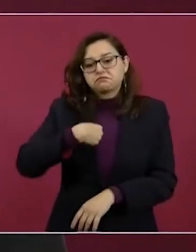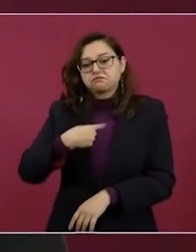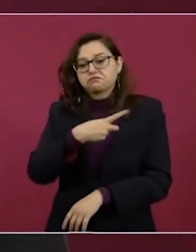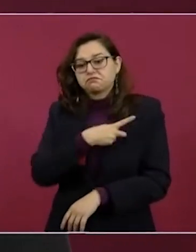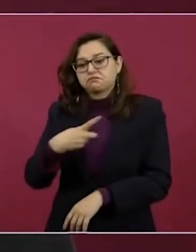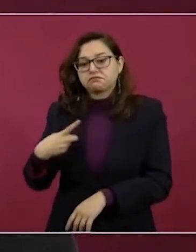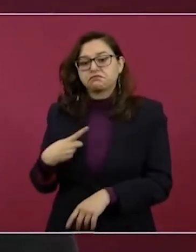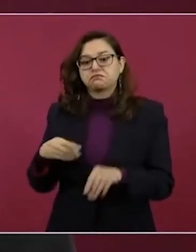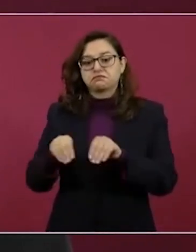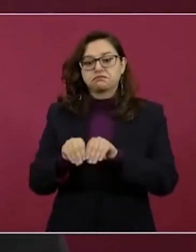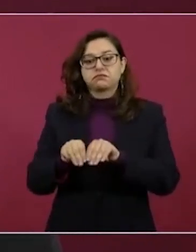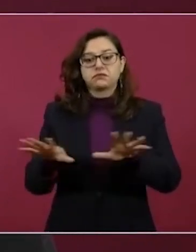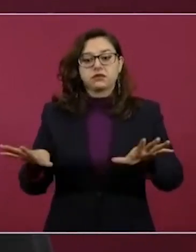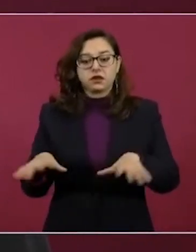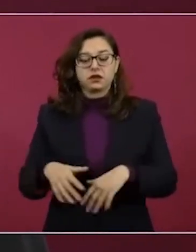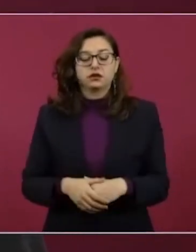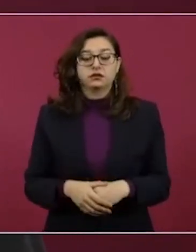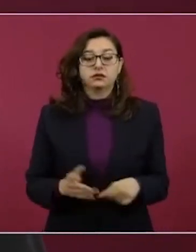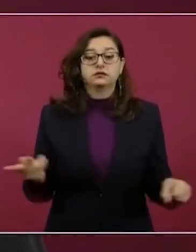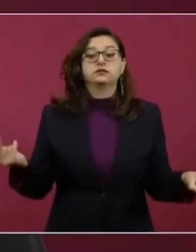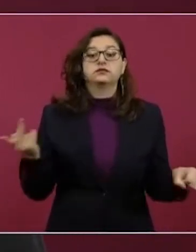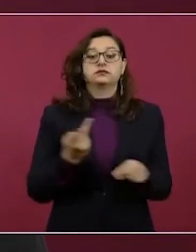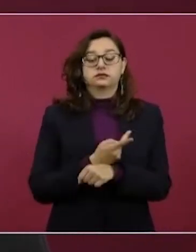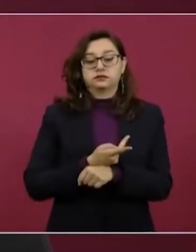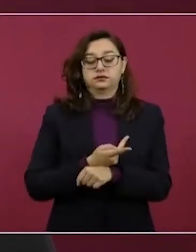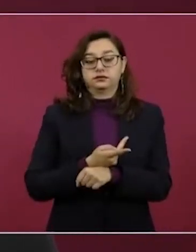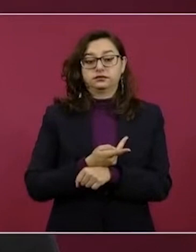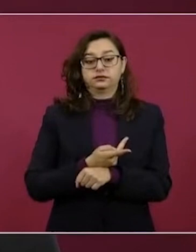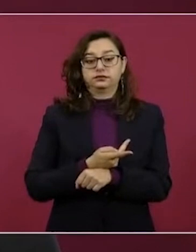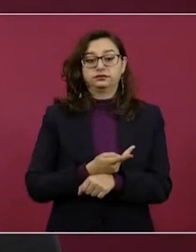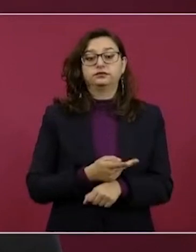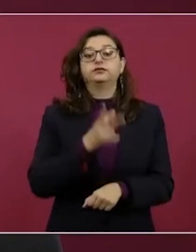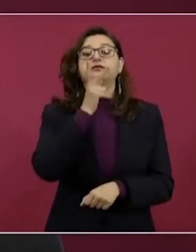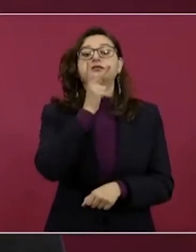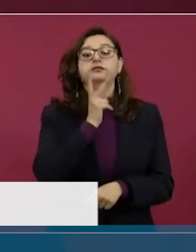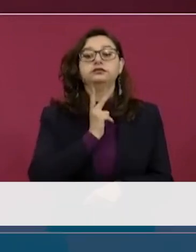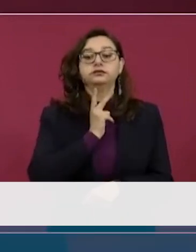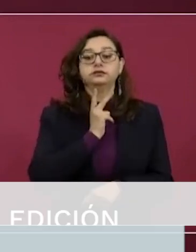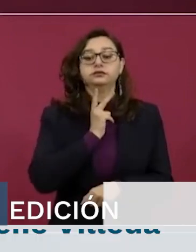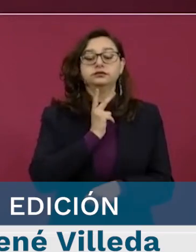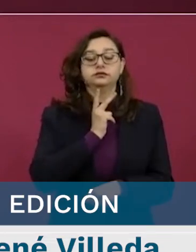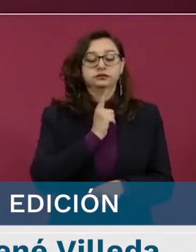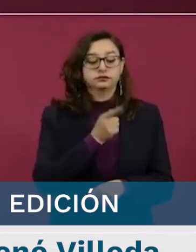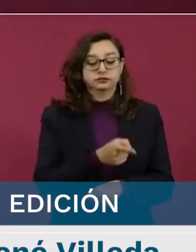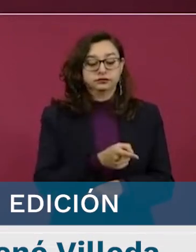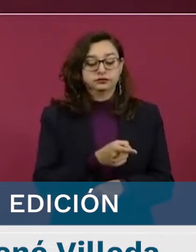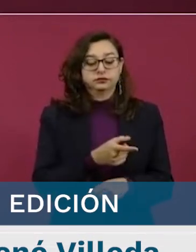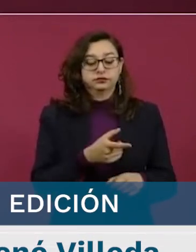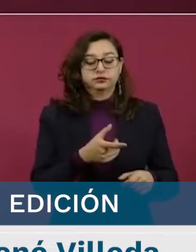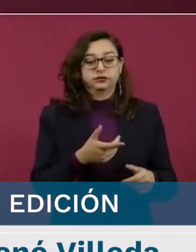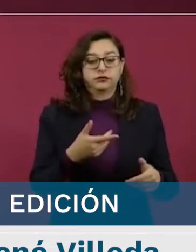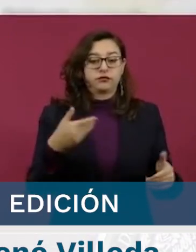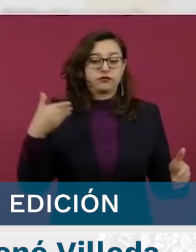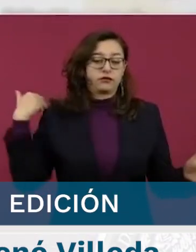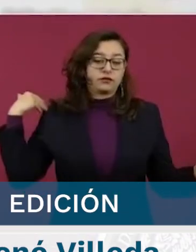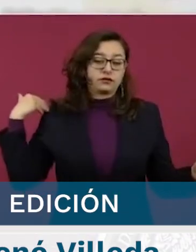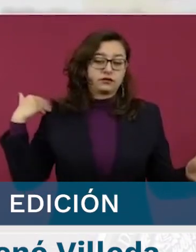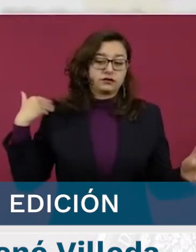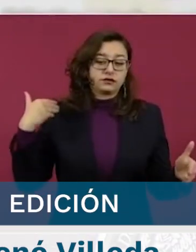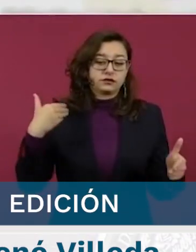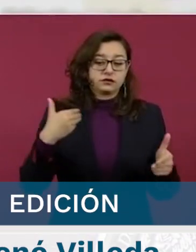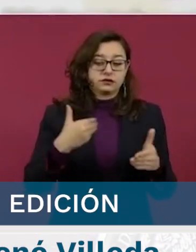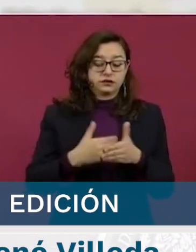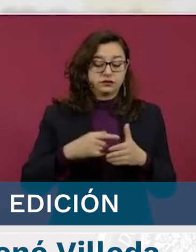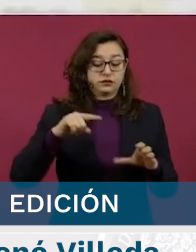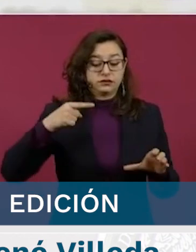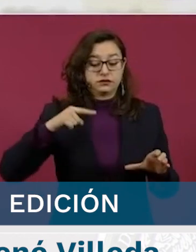logramos detener la caída que se venía dando en la extracción de